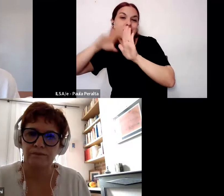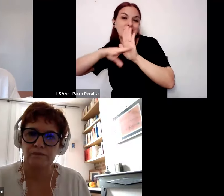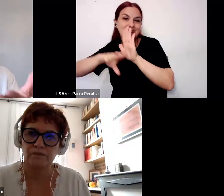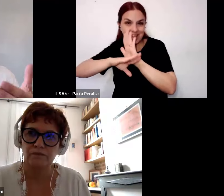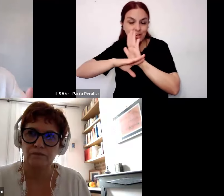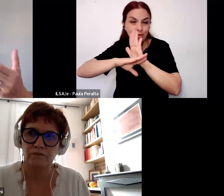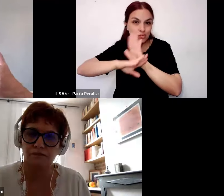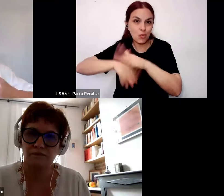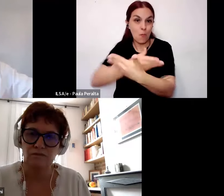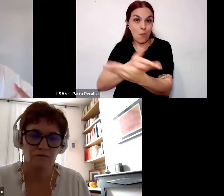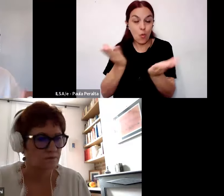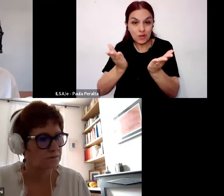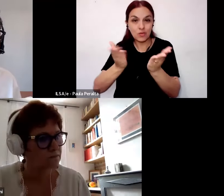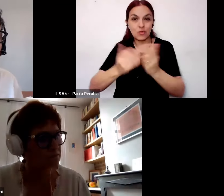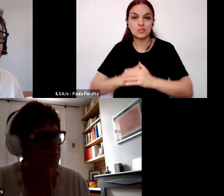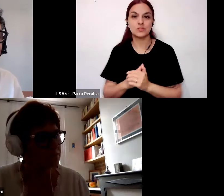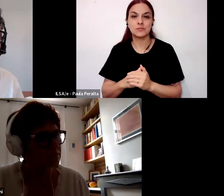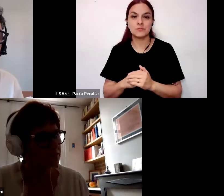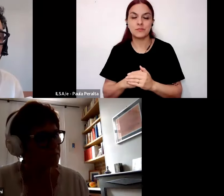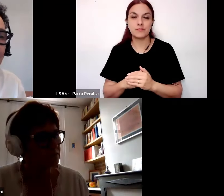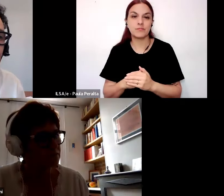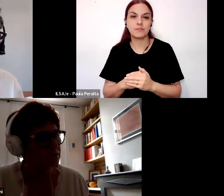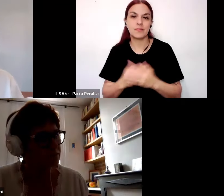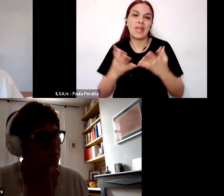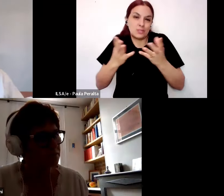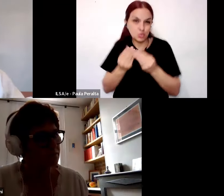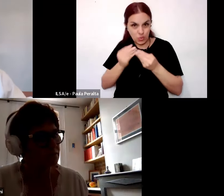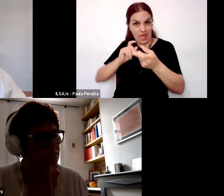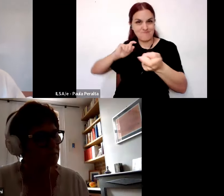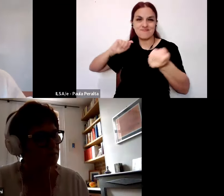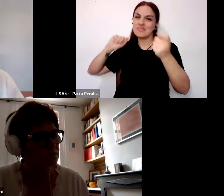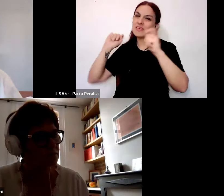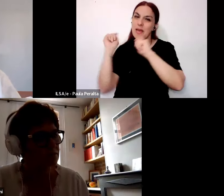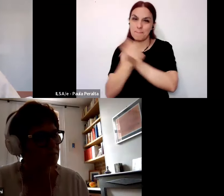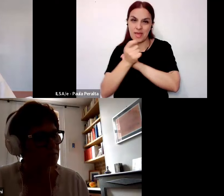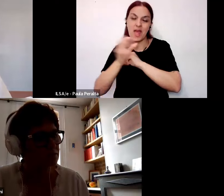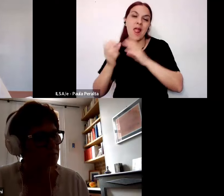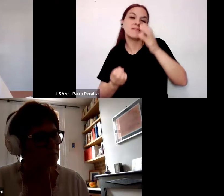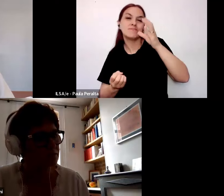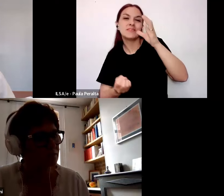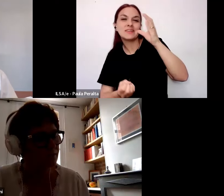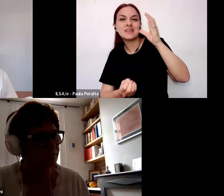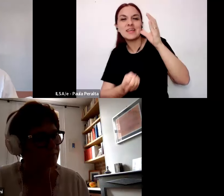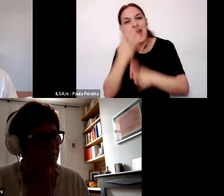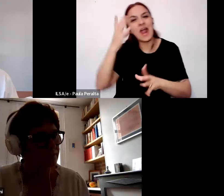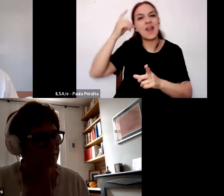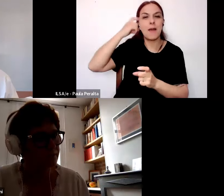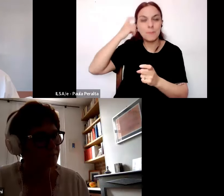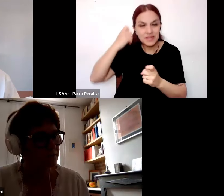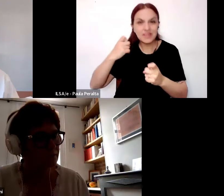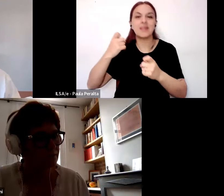que permitirían esta transformación esta creación de saber a partir de